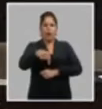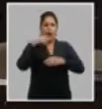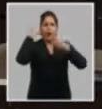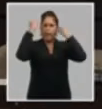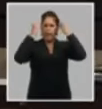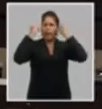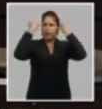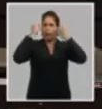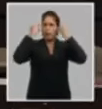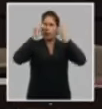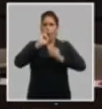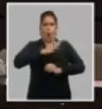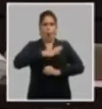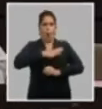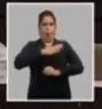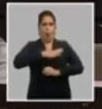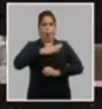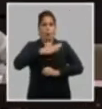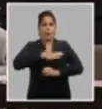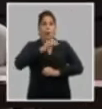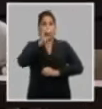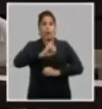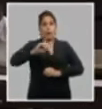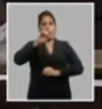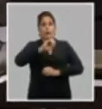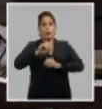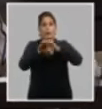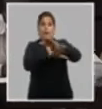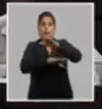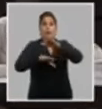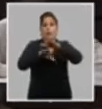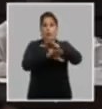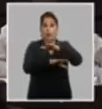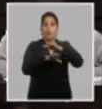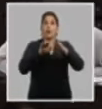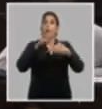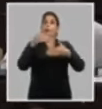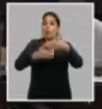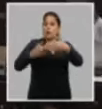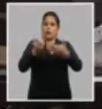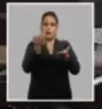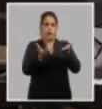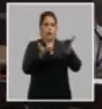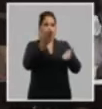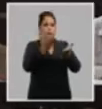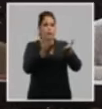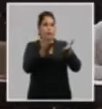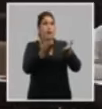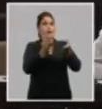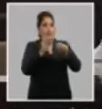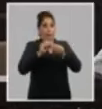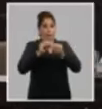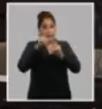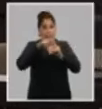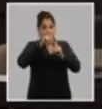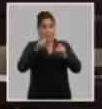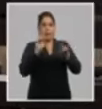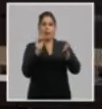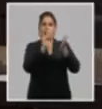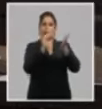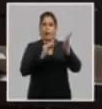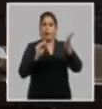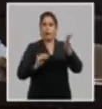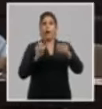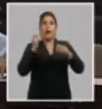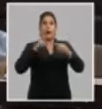en consideración las opiniones emitidas por las organizaciones de base en su proceso de balance en relación con estos temas y el